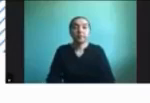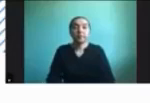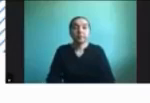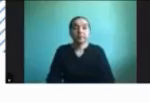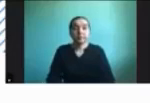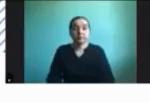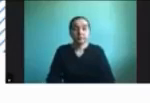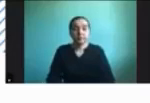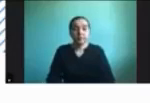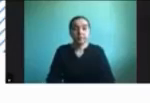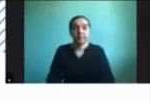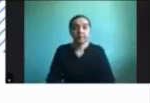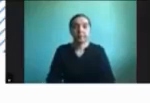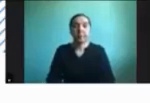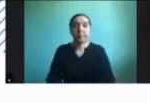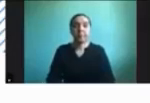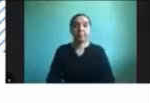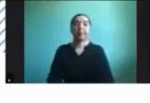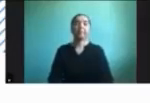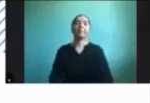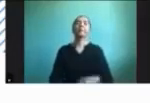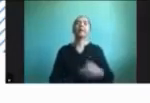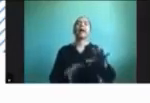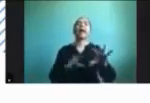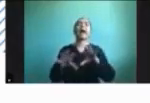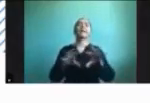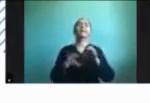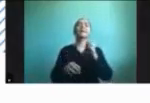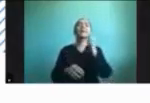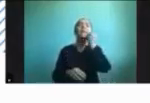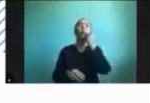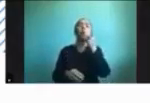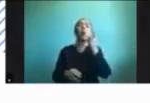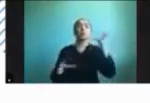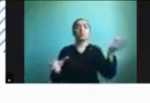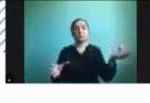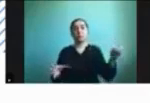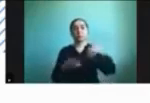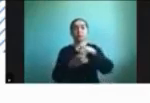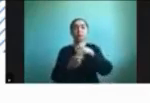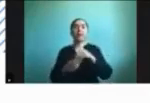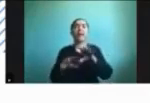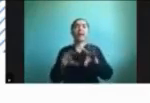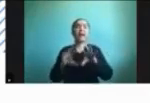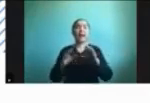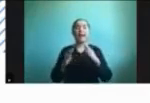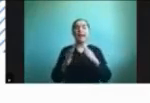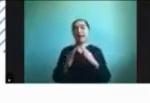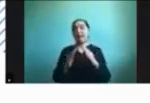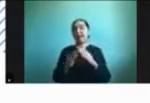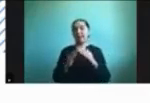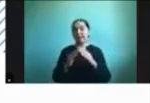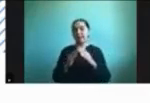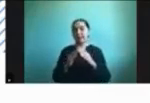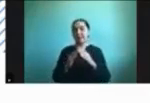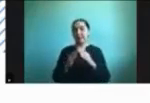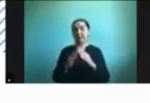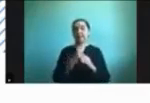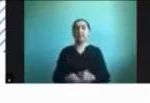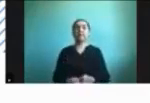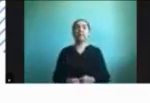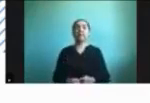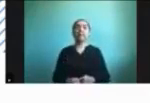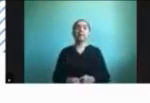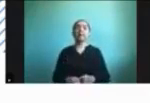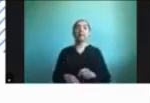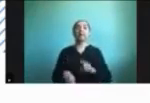¿Qué actividades podemos meter en esta rutina dentro de la casa? Ya hablamos sobre las horas de las